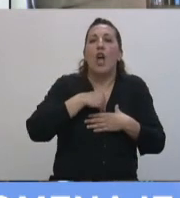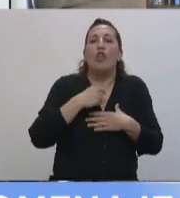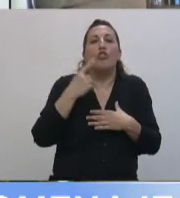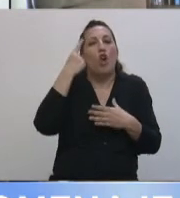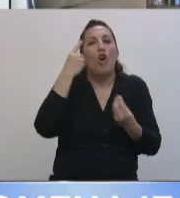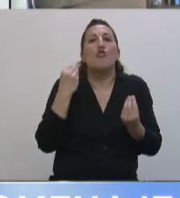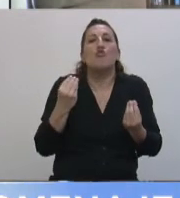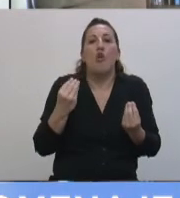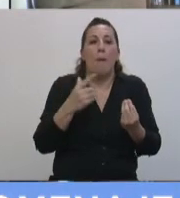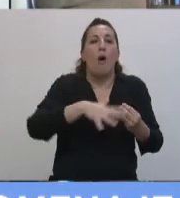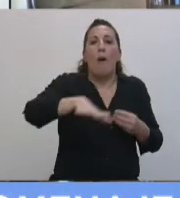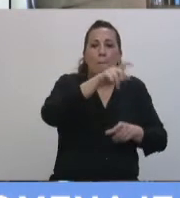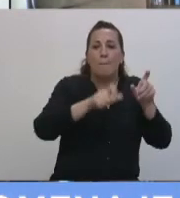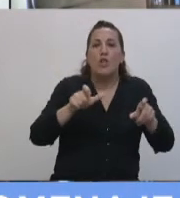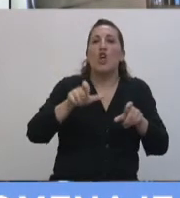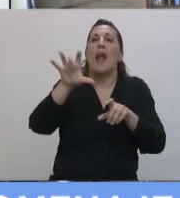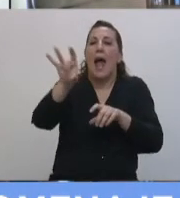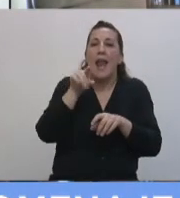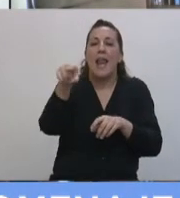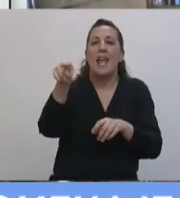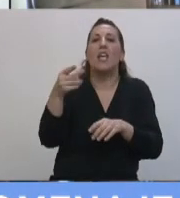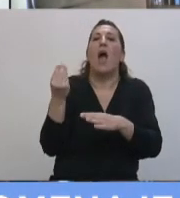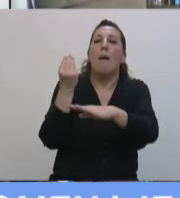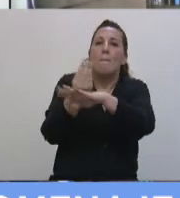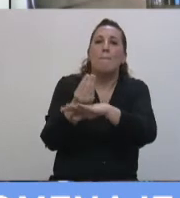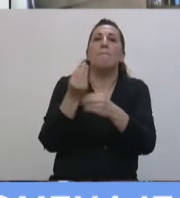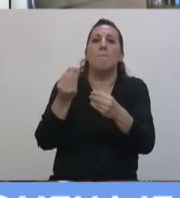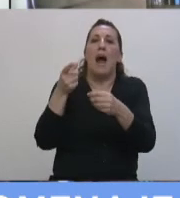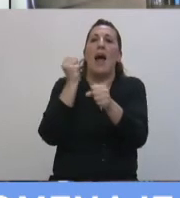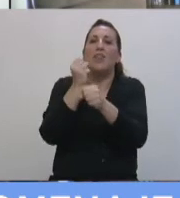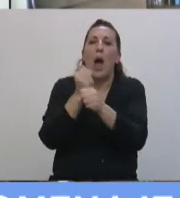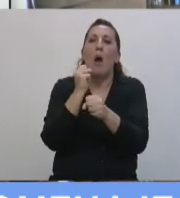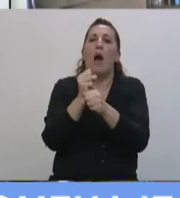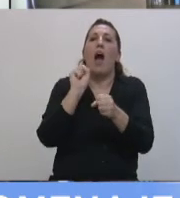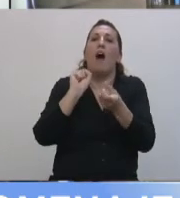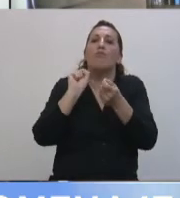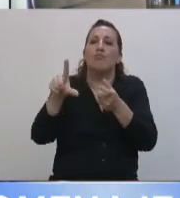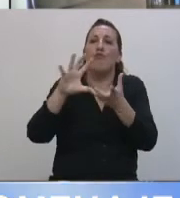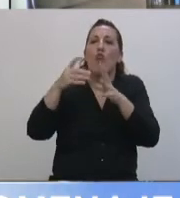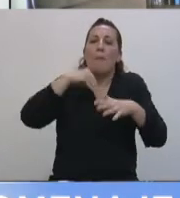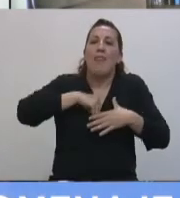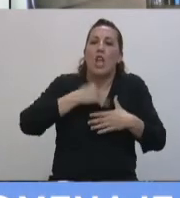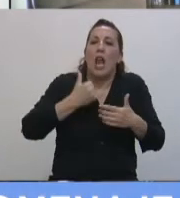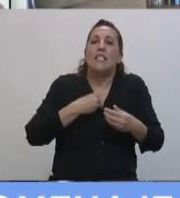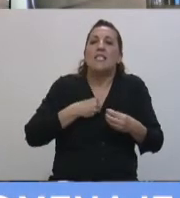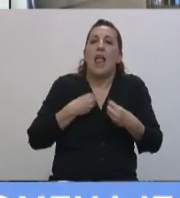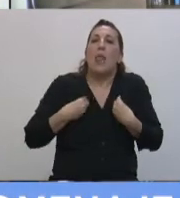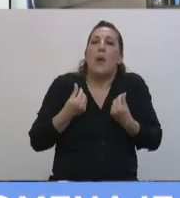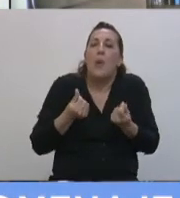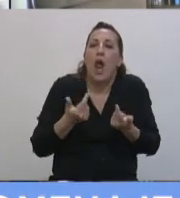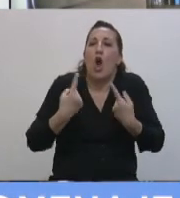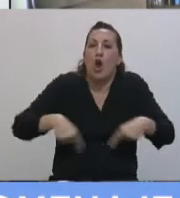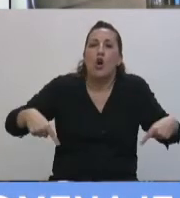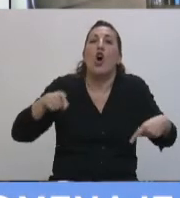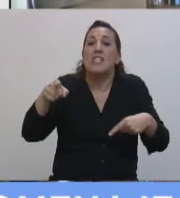Marita ha elegido el camino para poner en práctica esos valores, y ese camino más que nada ha sido